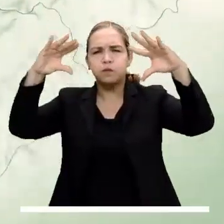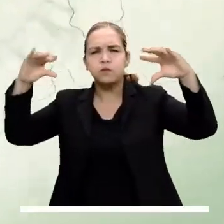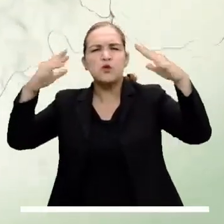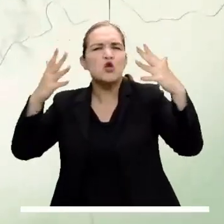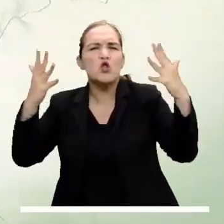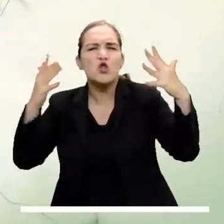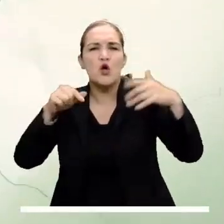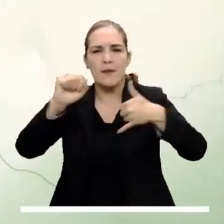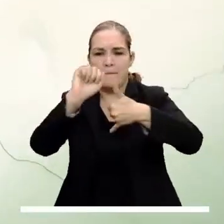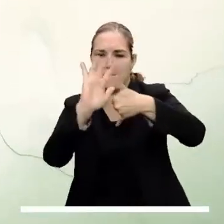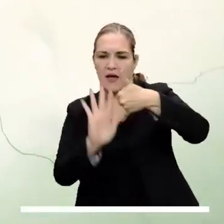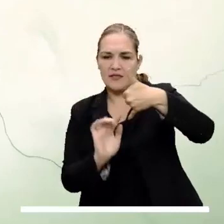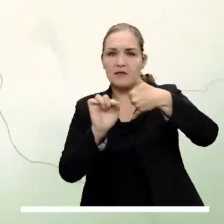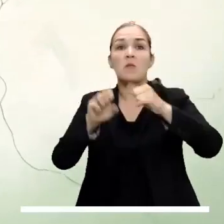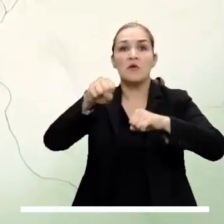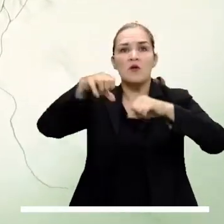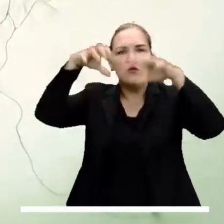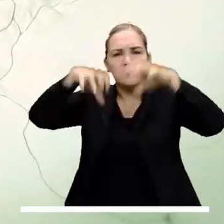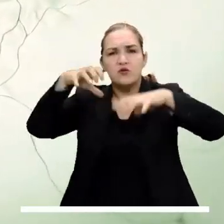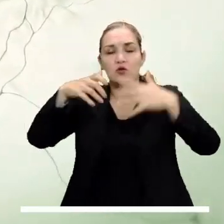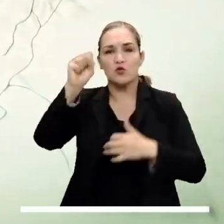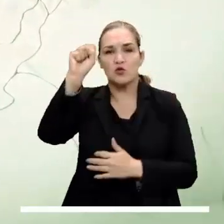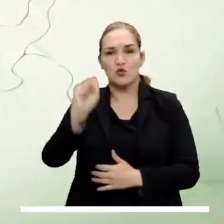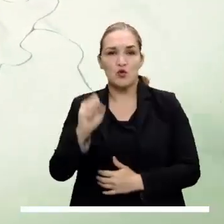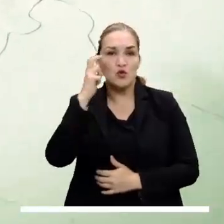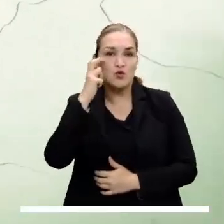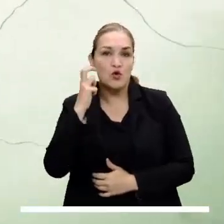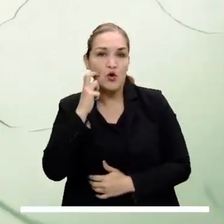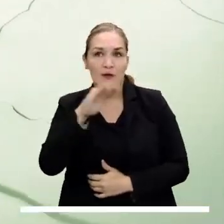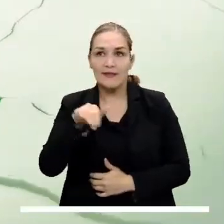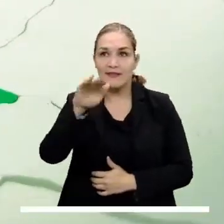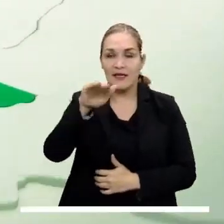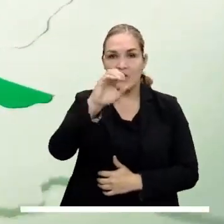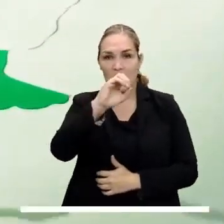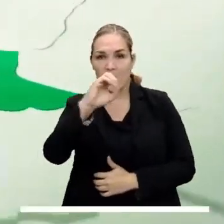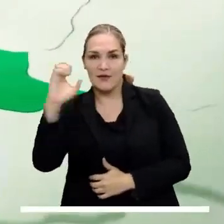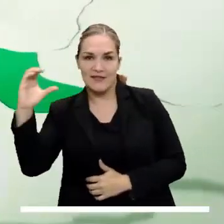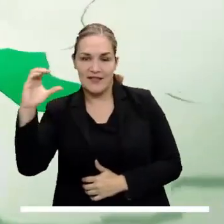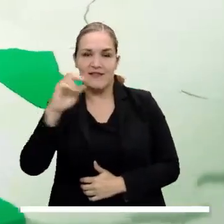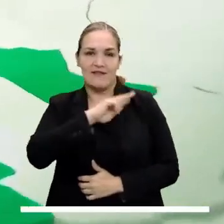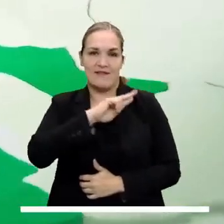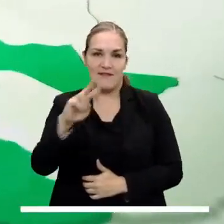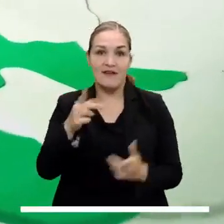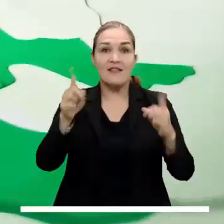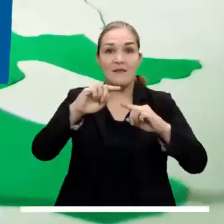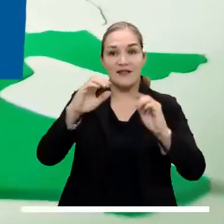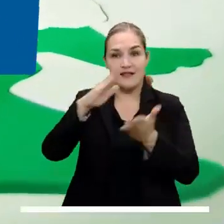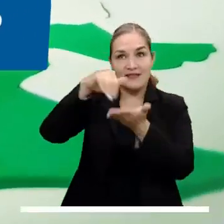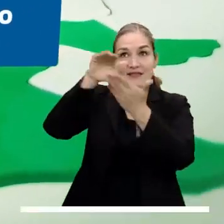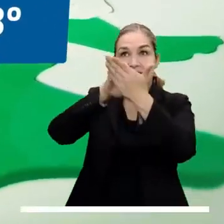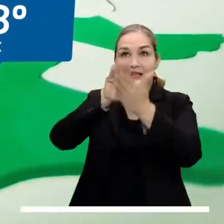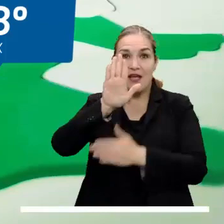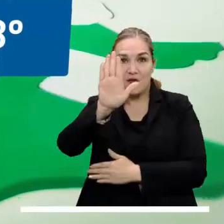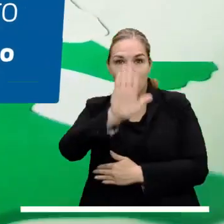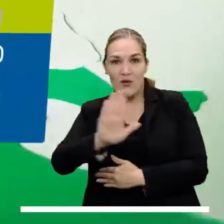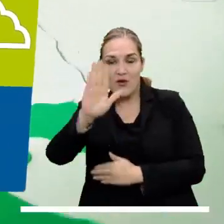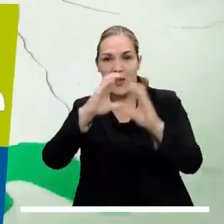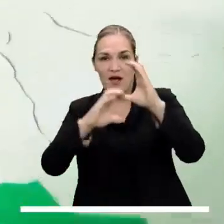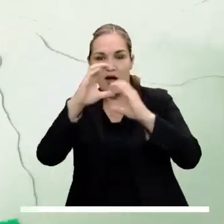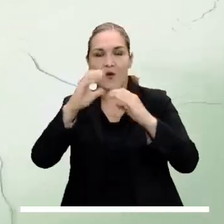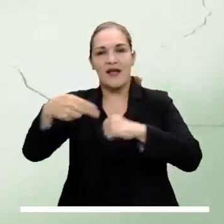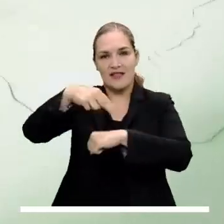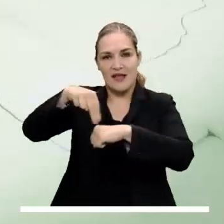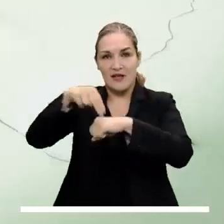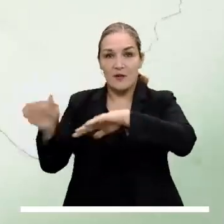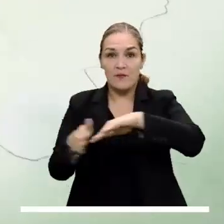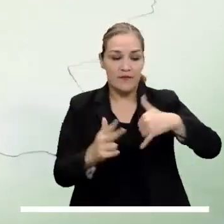irán cubriendo el Pacífico y podrían ocasionar lluvias moderadas en el sur de Chocó, centro y occidente del Valle del Cauca, centro de